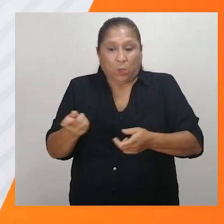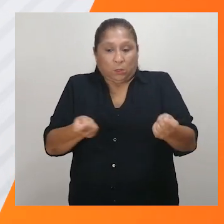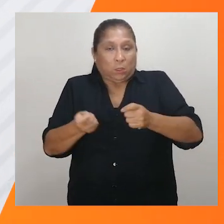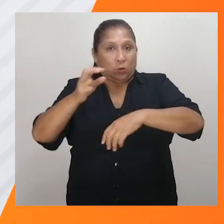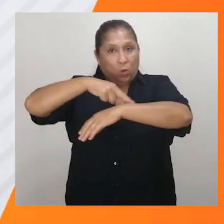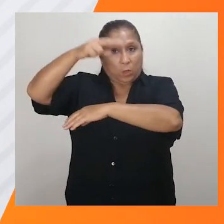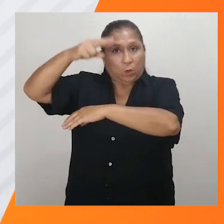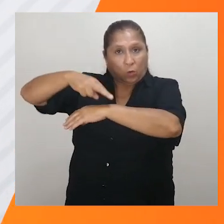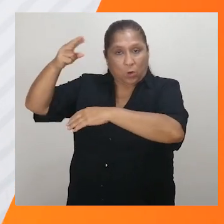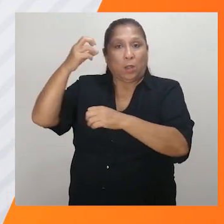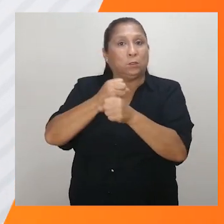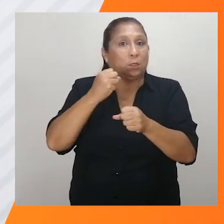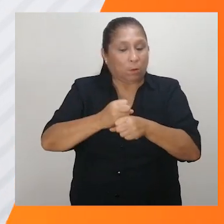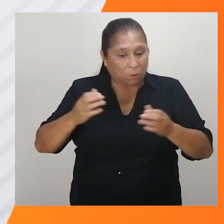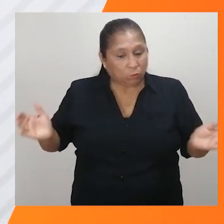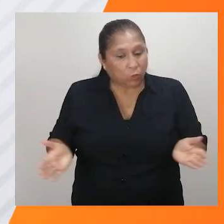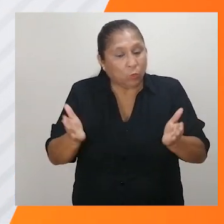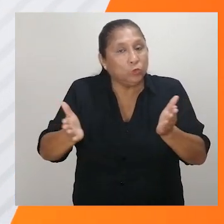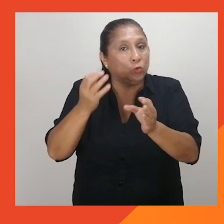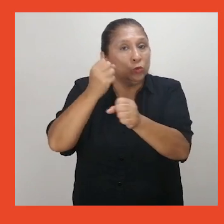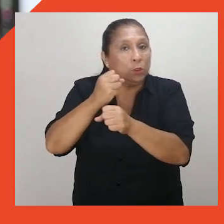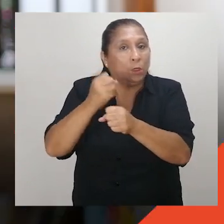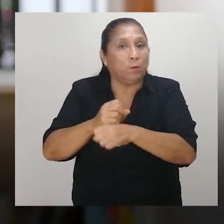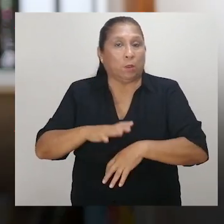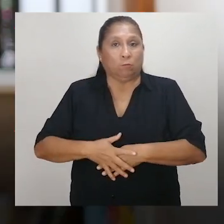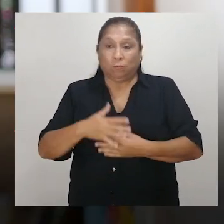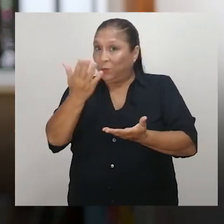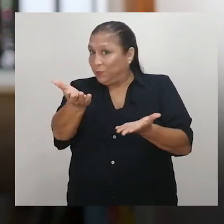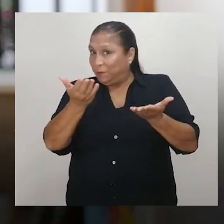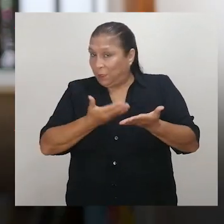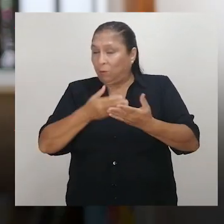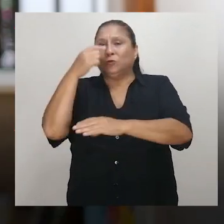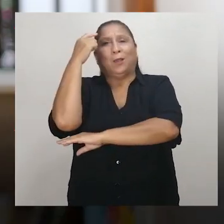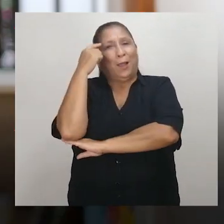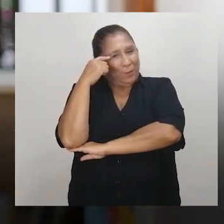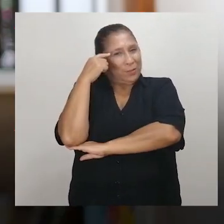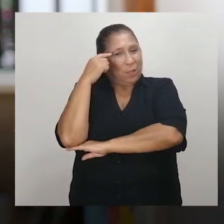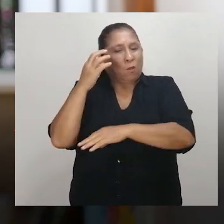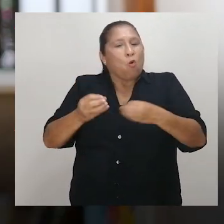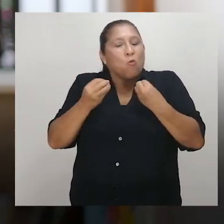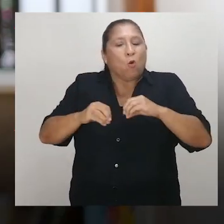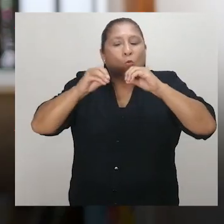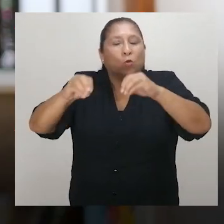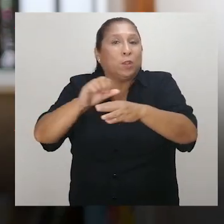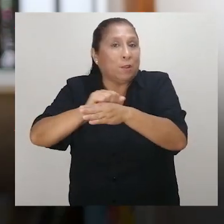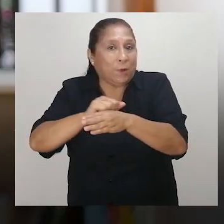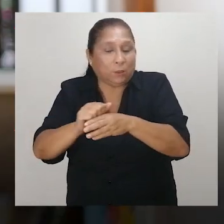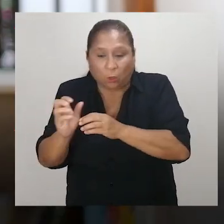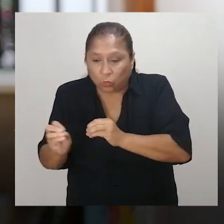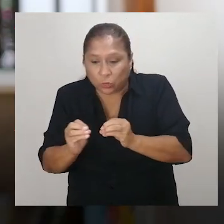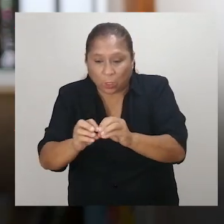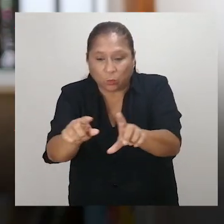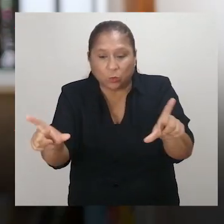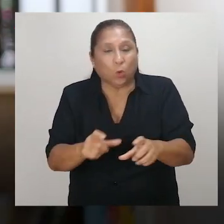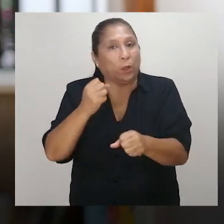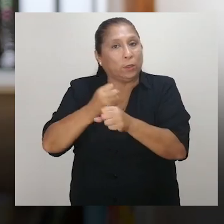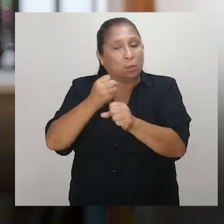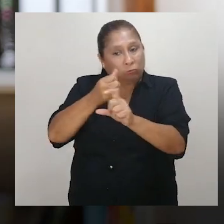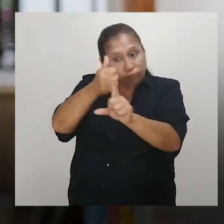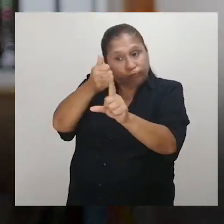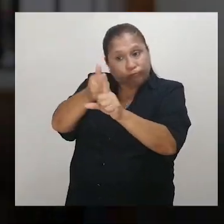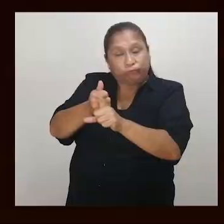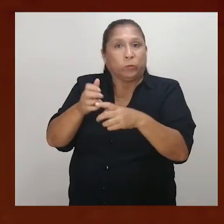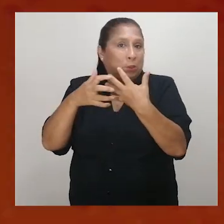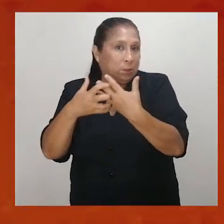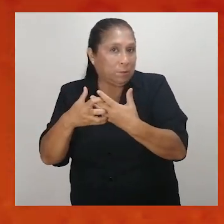Direcciones Regionales de Trabajo y Promoción del Empleo? Los invitamos a pensar en cómo aplicar los ajustes razonables en nuestro trabajo